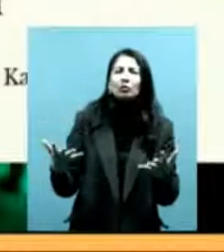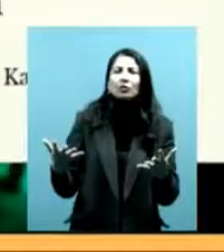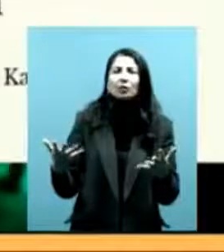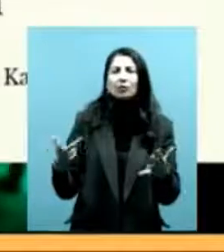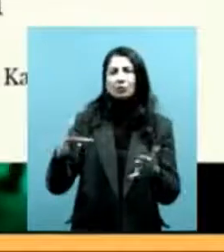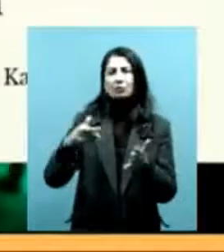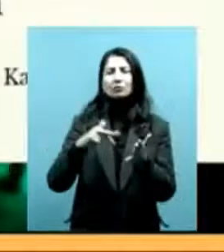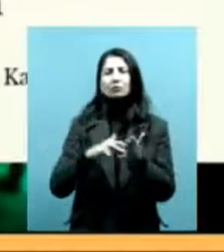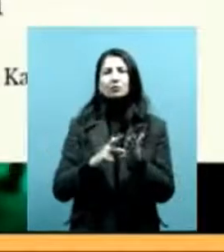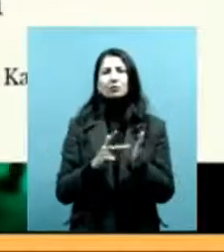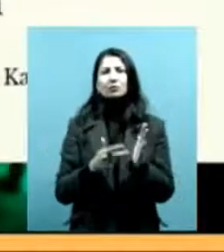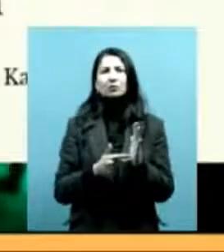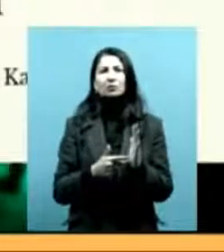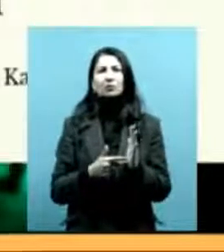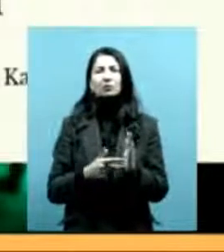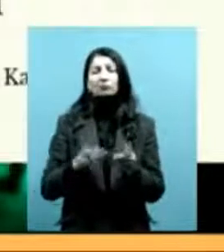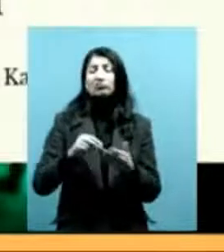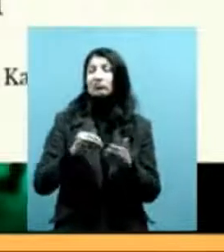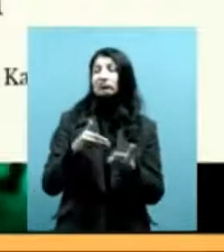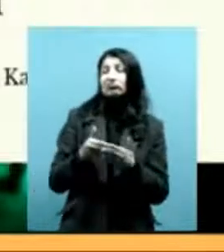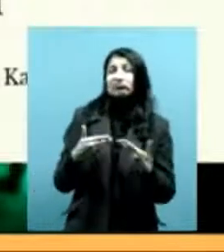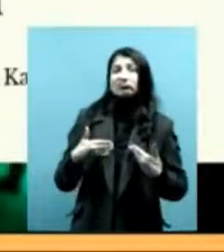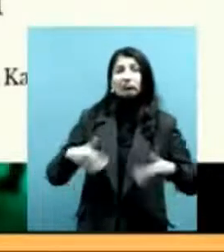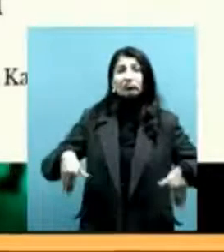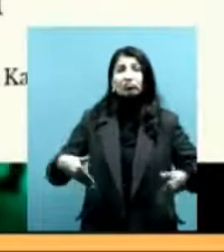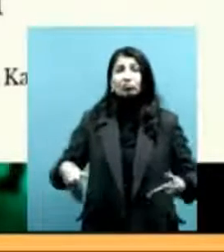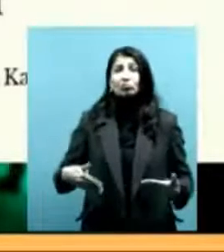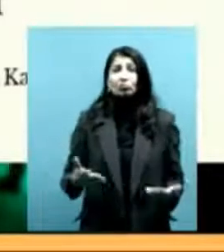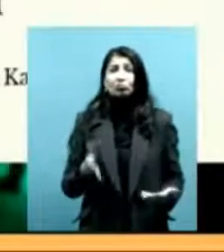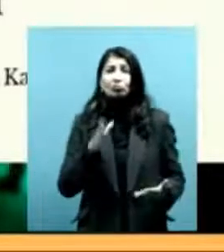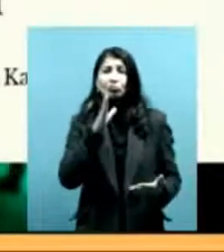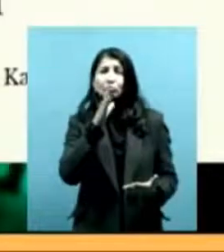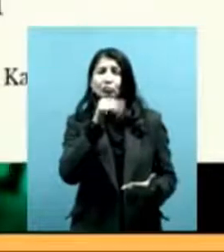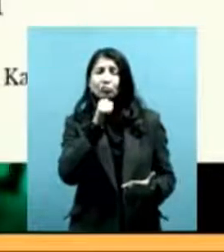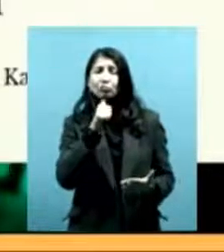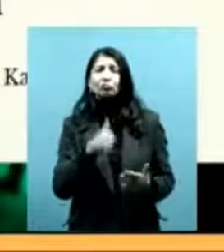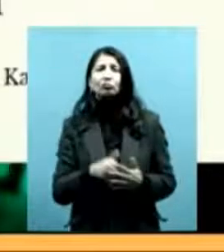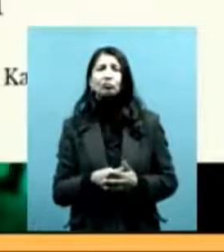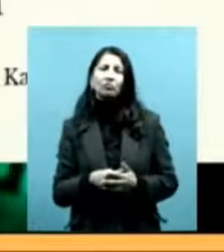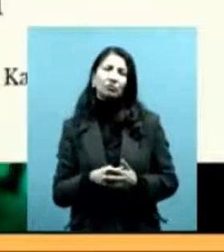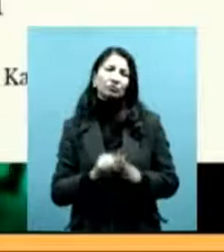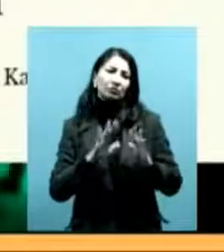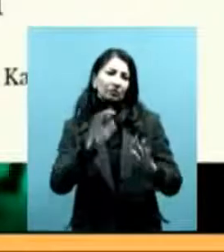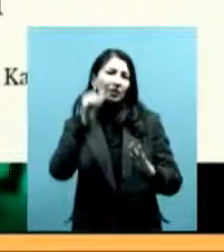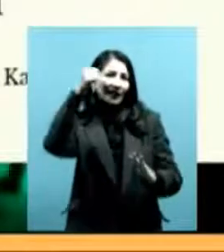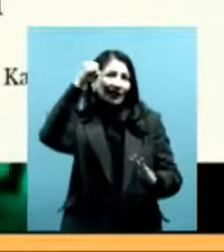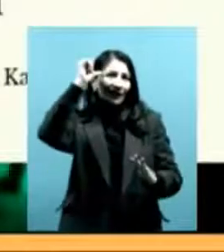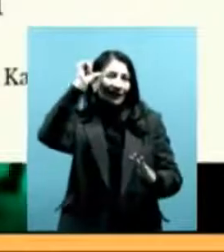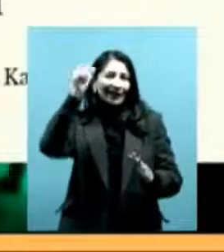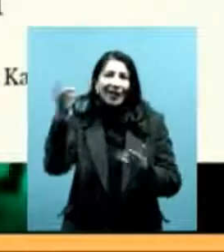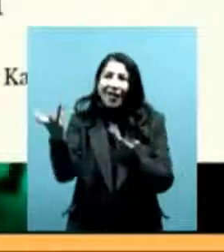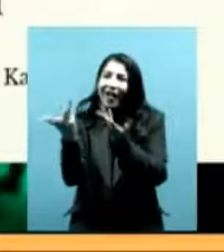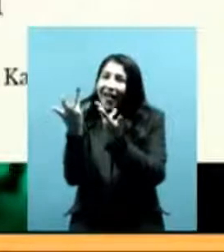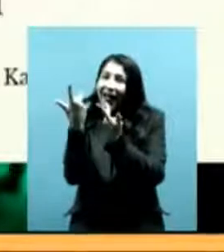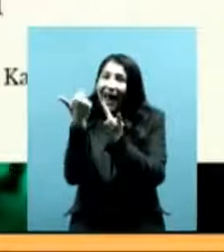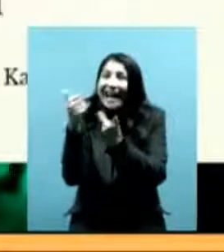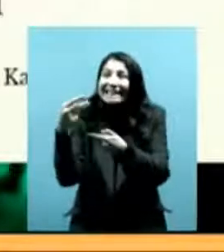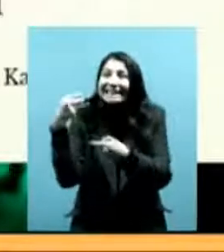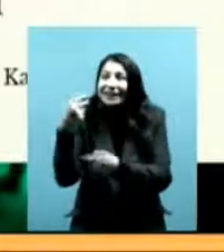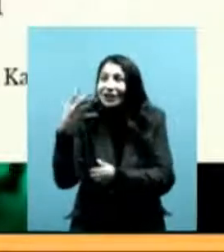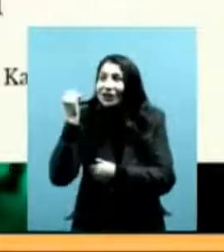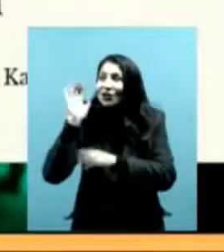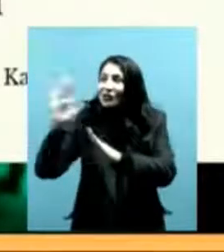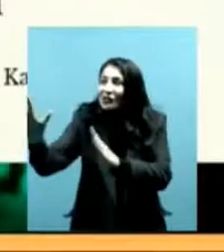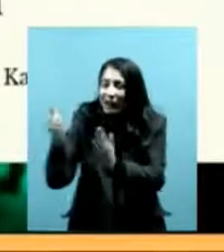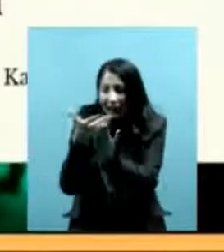de ellos les quemaron sus casas al regimiento 21. En la memoria oral todas las historias cuentan cómo incendiaron sus